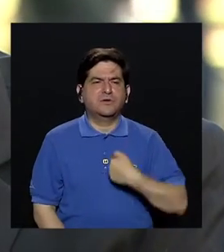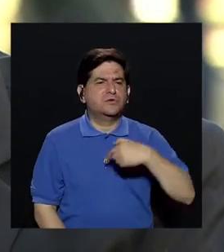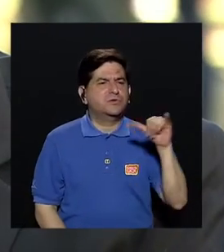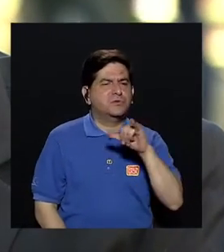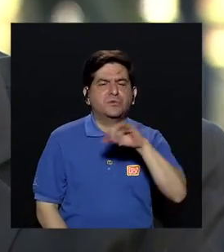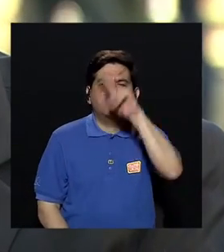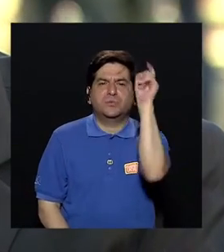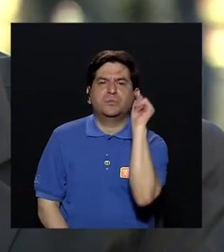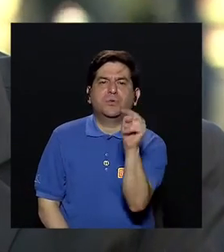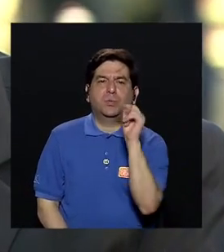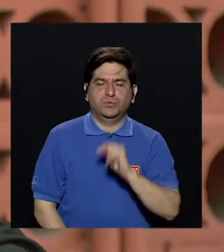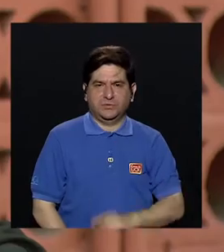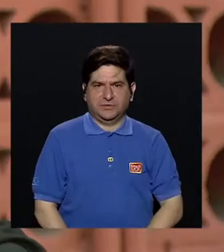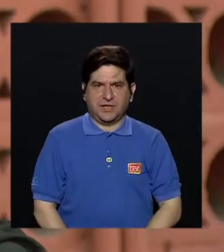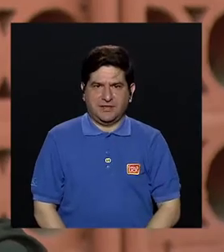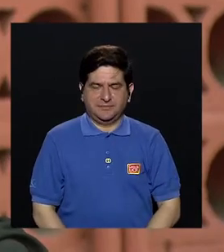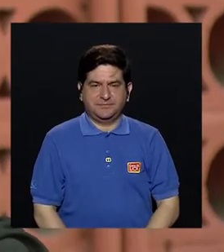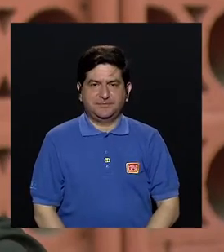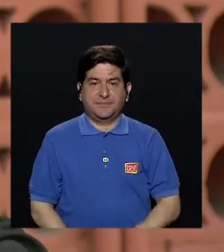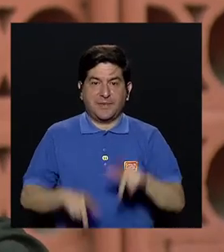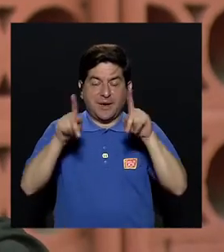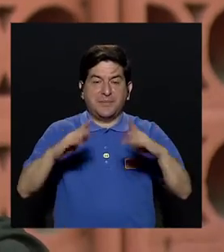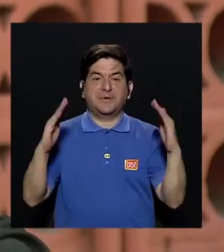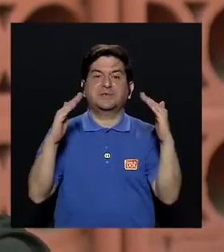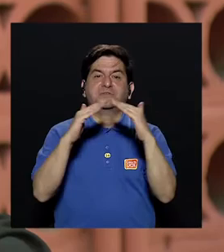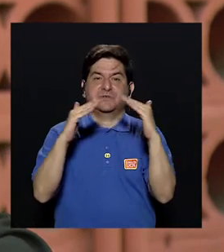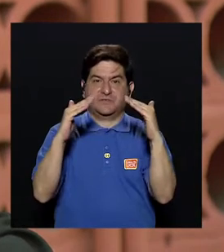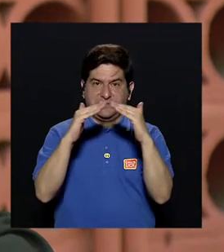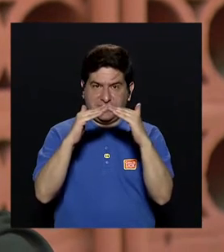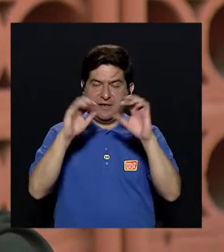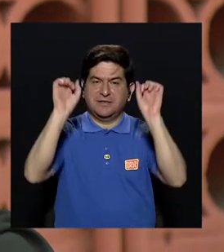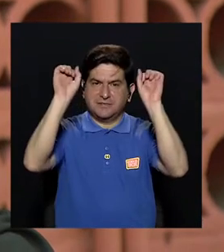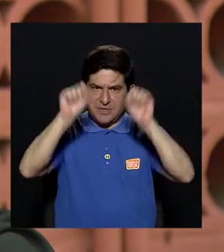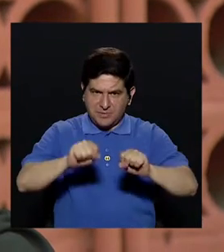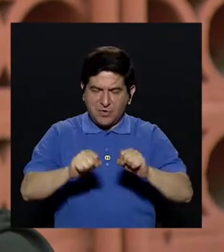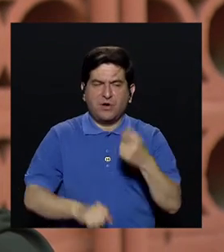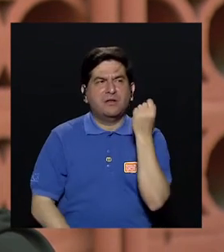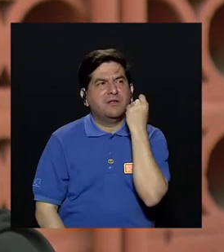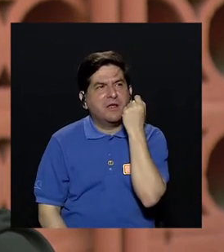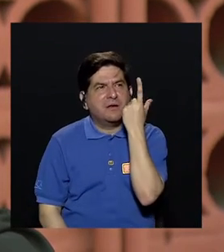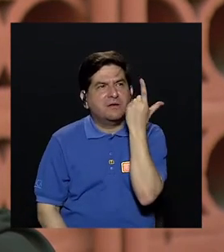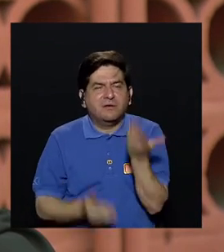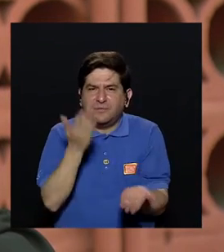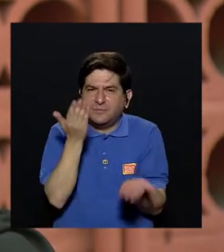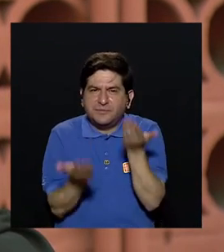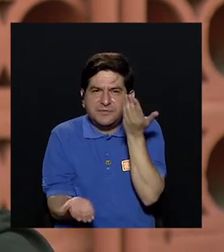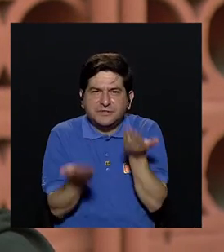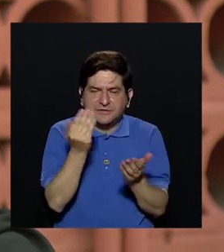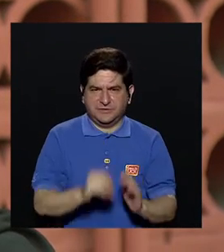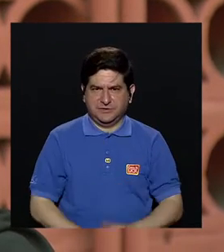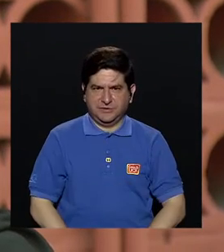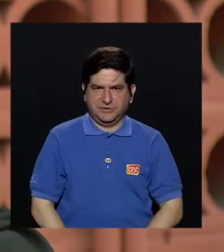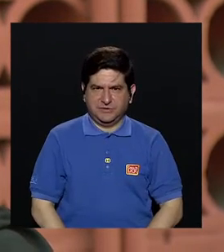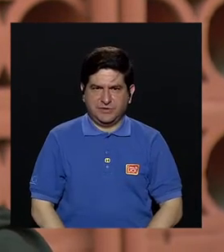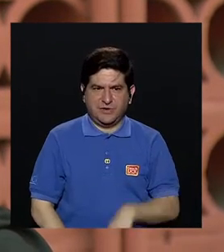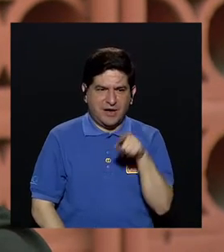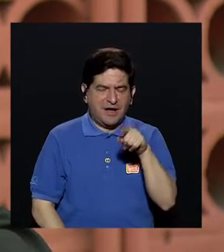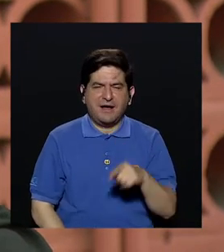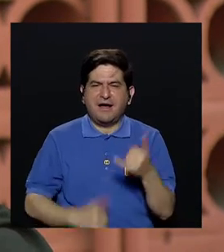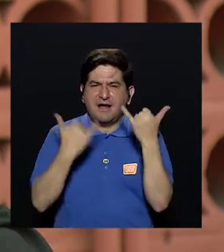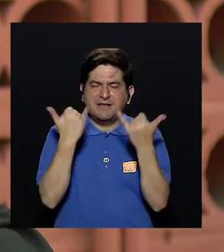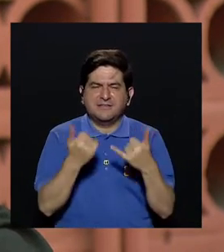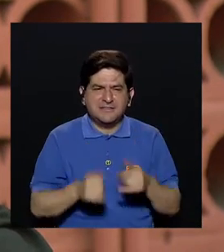yo también quería preguntarle, para que allá en sus hogares pudieran comprender tal vez un poco más, ¿cuál se ha